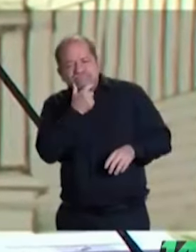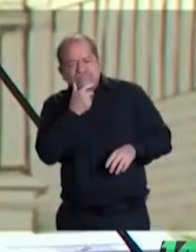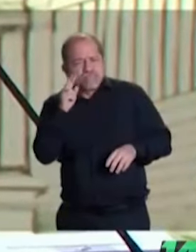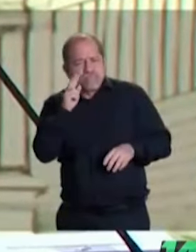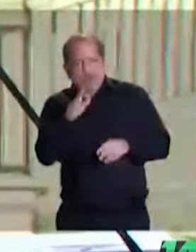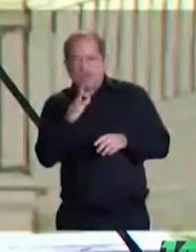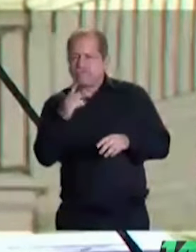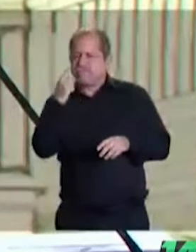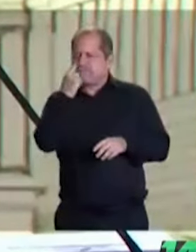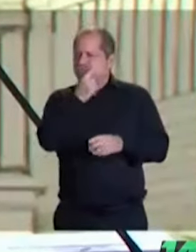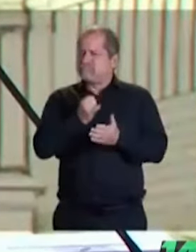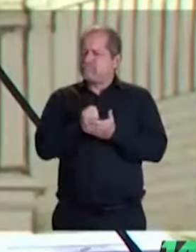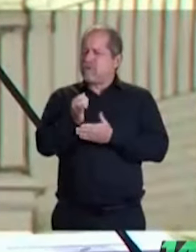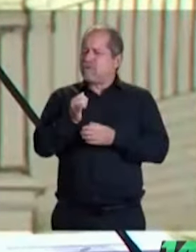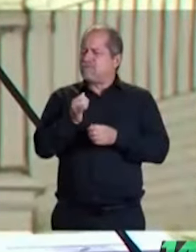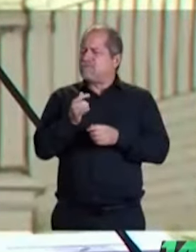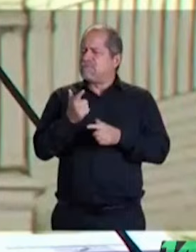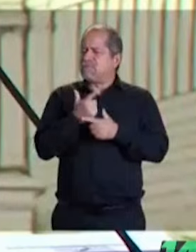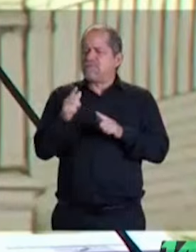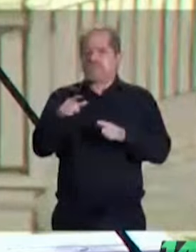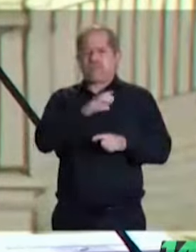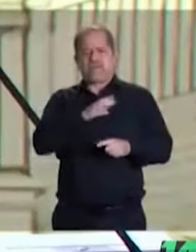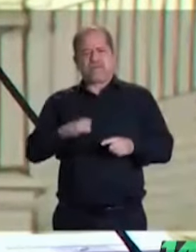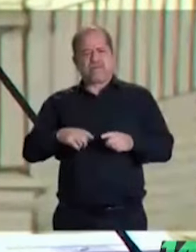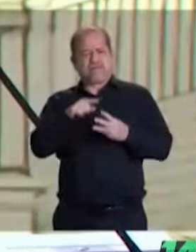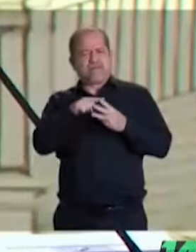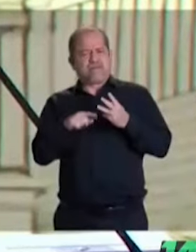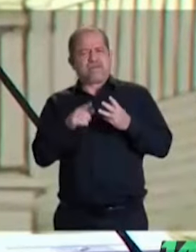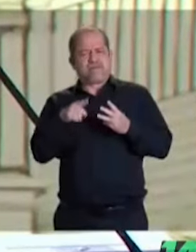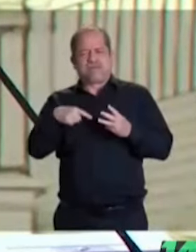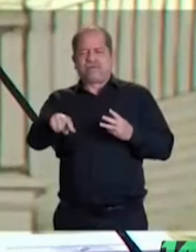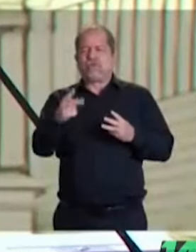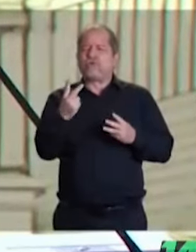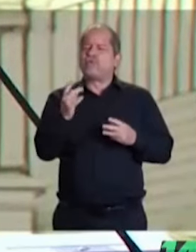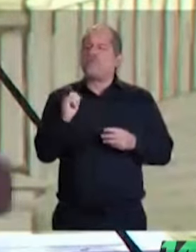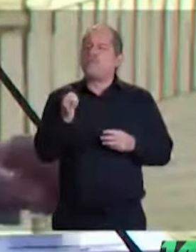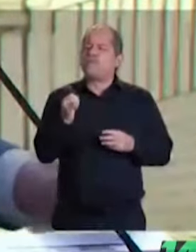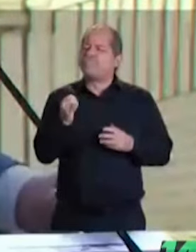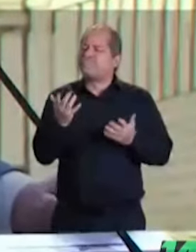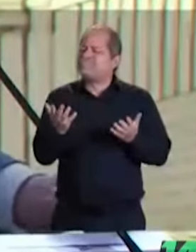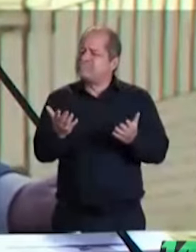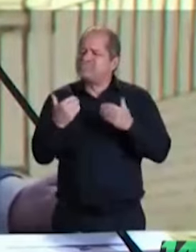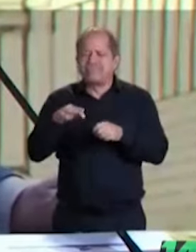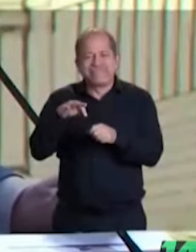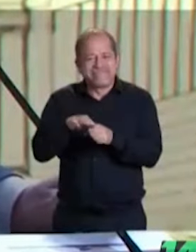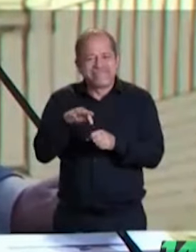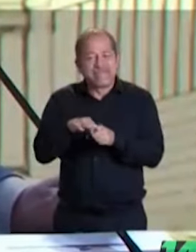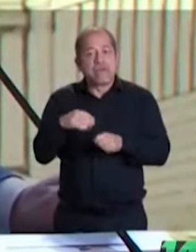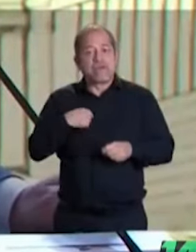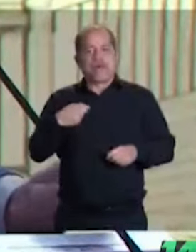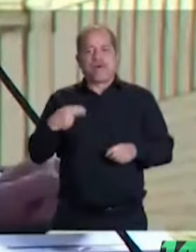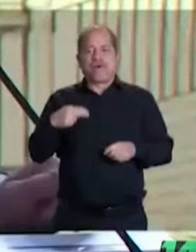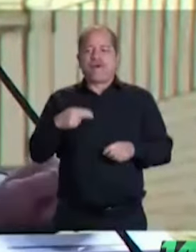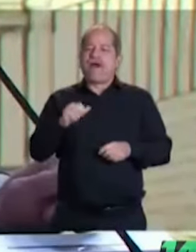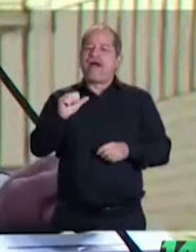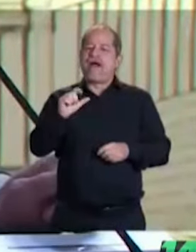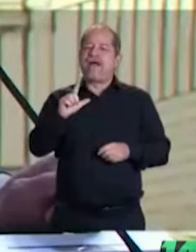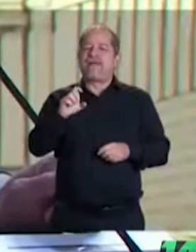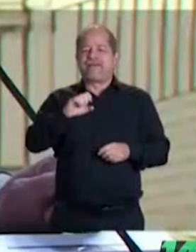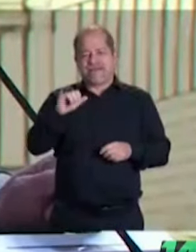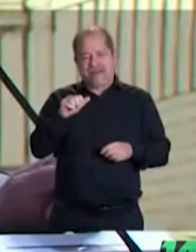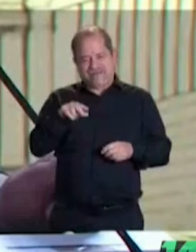precisamente el voto el próximo 2 de junio. Yo soy Alejandro Cacho y desde estos históricos estudios Churubusco